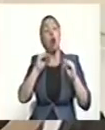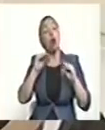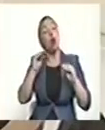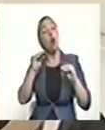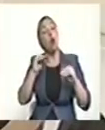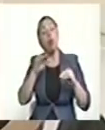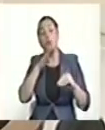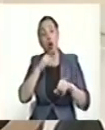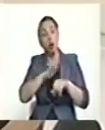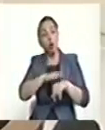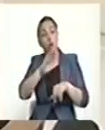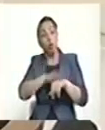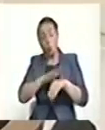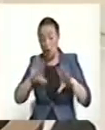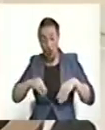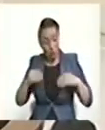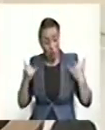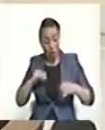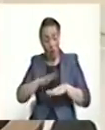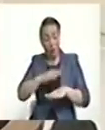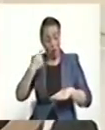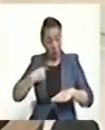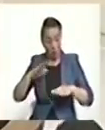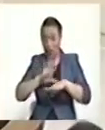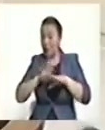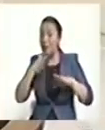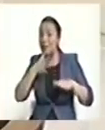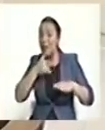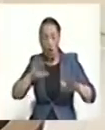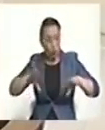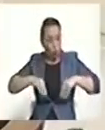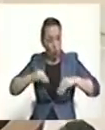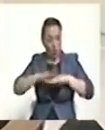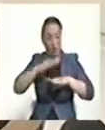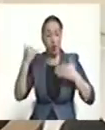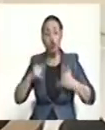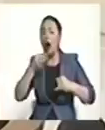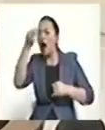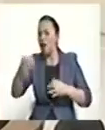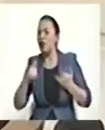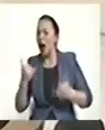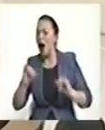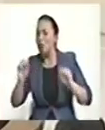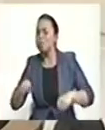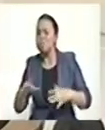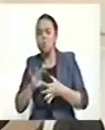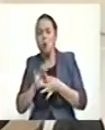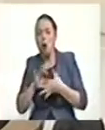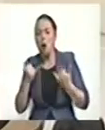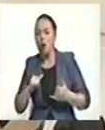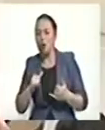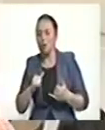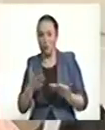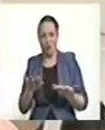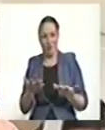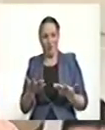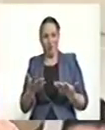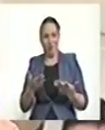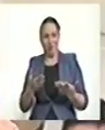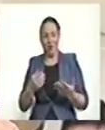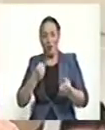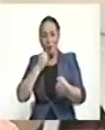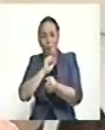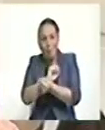aceptar culpa y ya se considera que dijo toda la verdad, para lo cual puede beneficiarse de no tener ninguna pena carcelaria